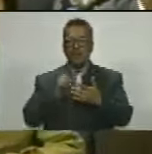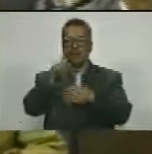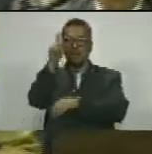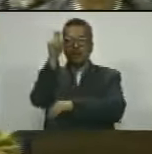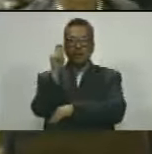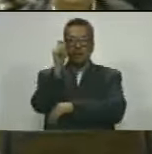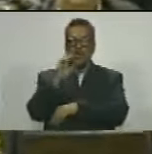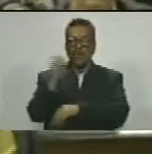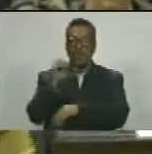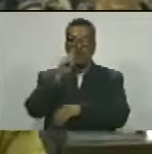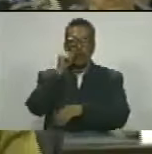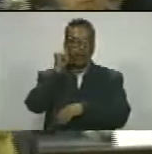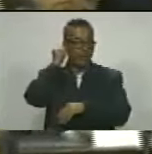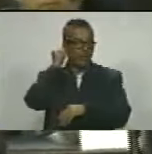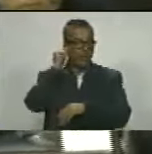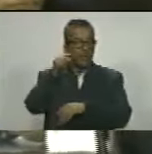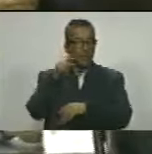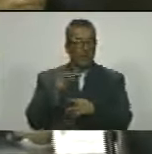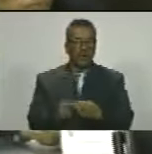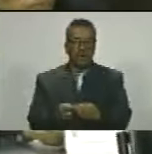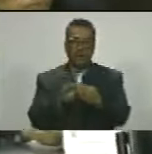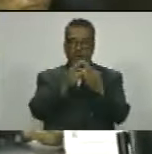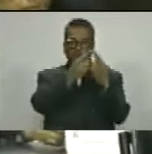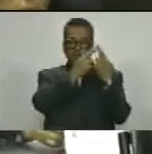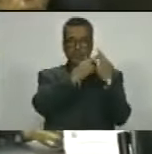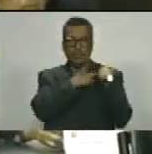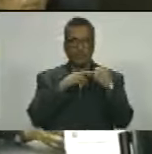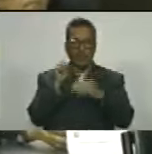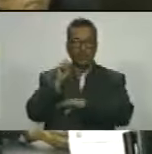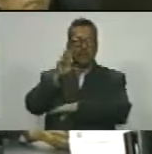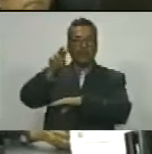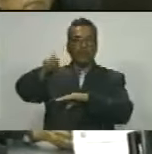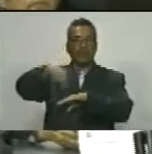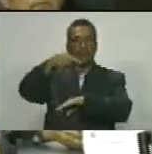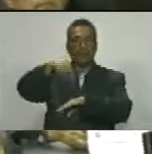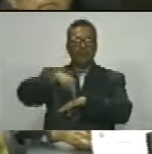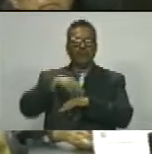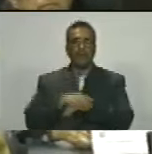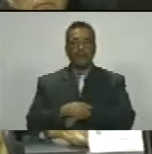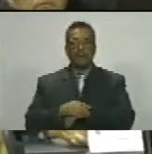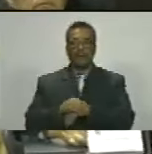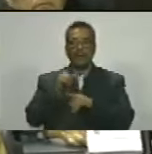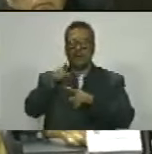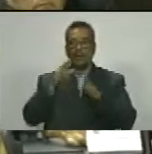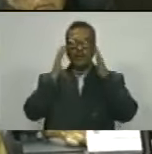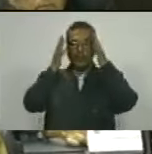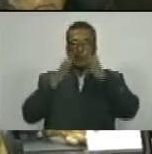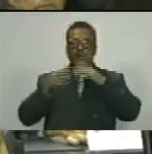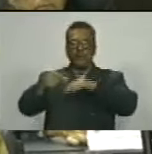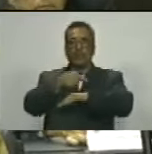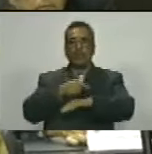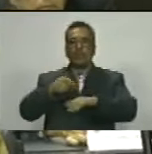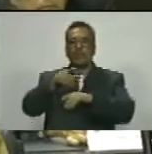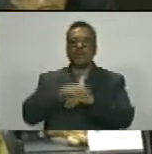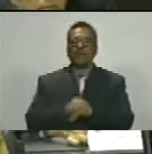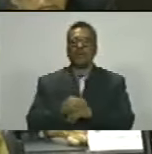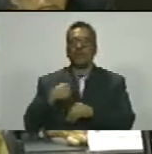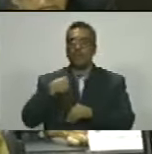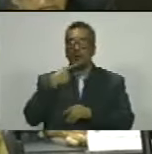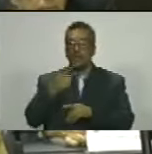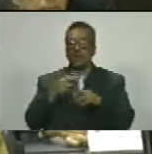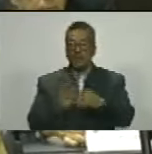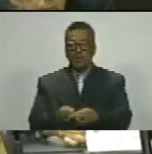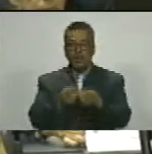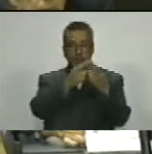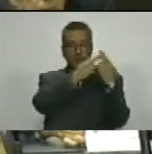diputado o diputada representará a la asamblea nacional ante el consejo de estado dicha